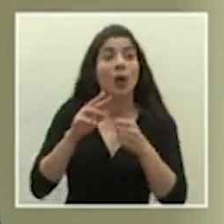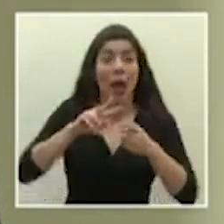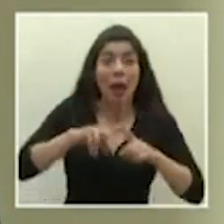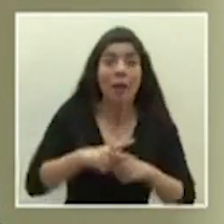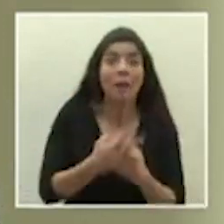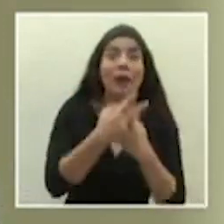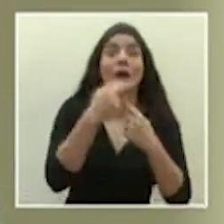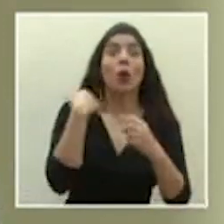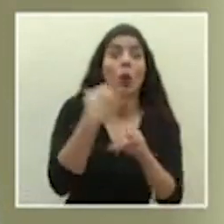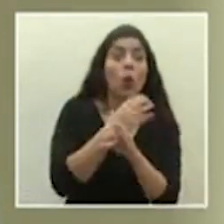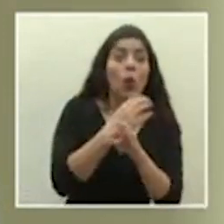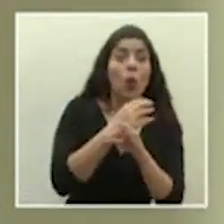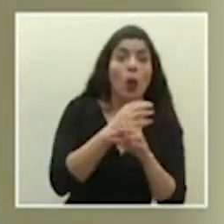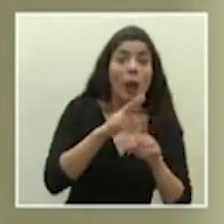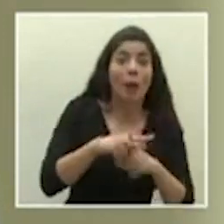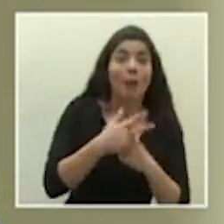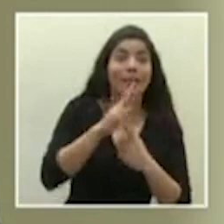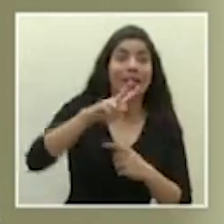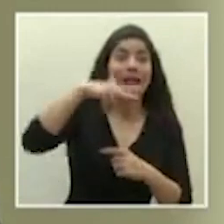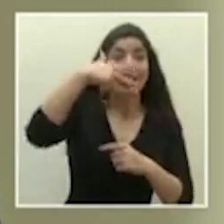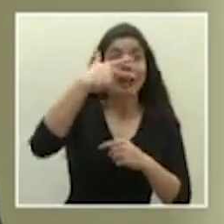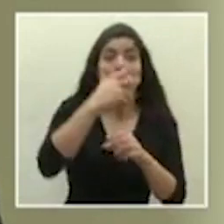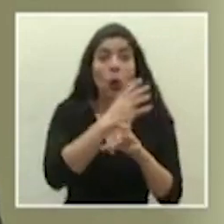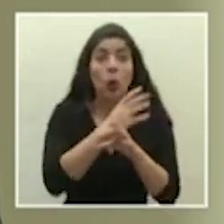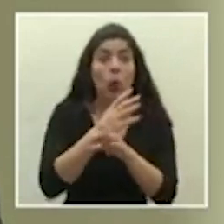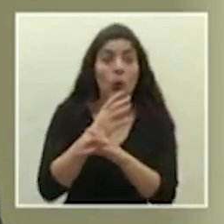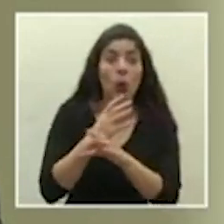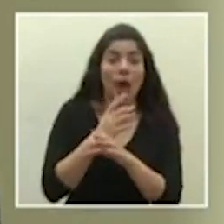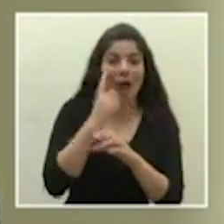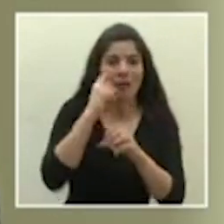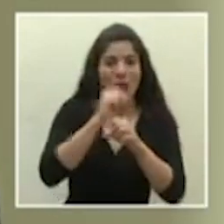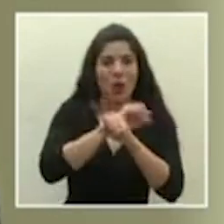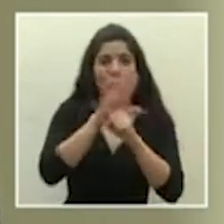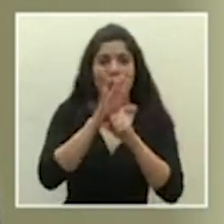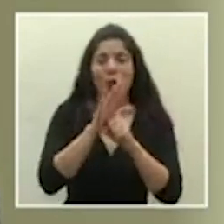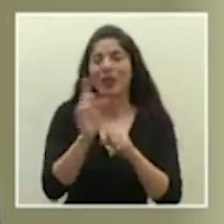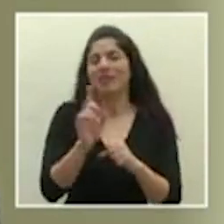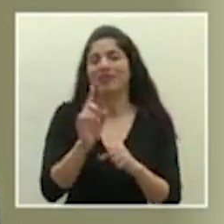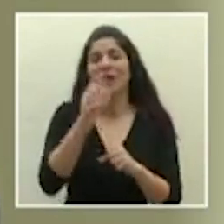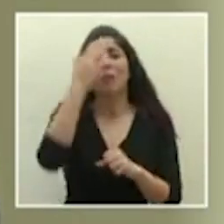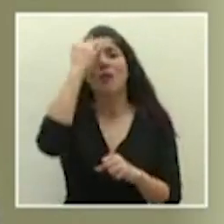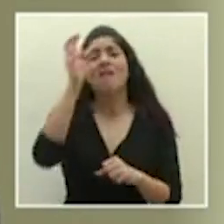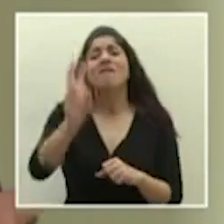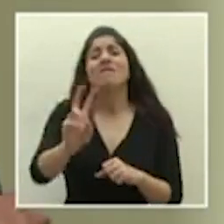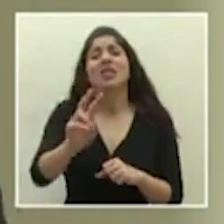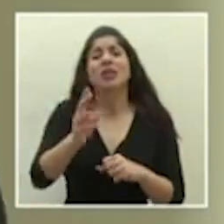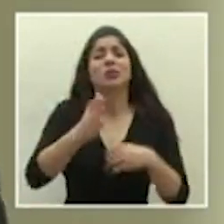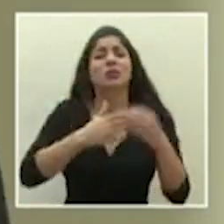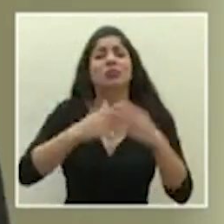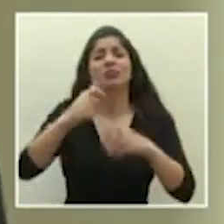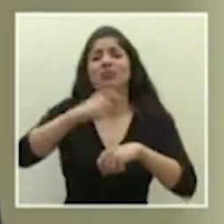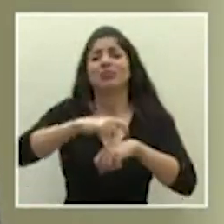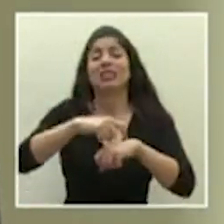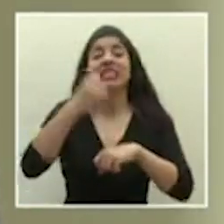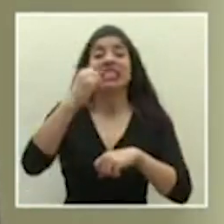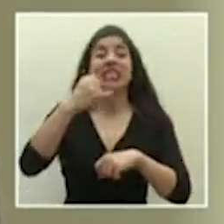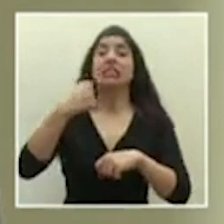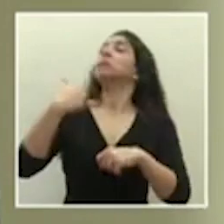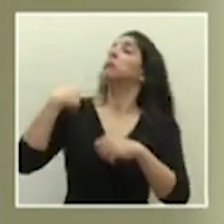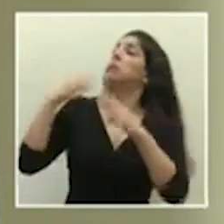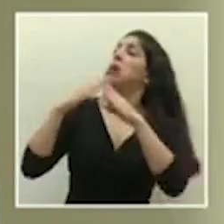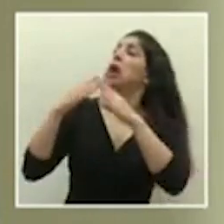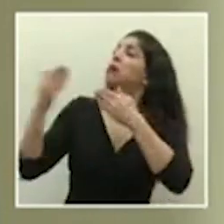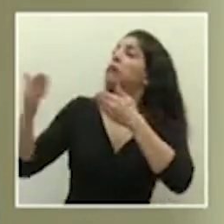cuidarse triplemente en el caso del COVID-19, porque el virus en cualquier momento, si usted no tiene casos cerca,